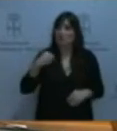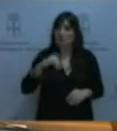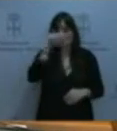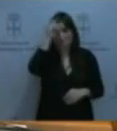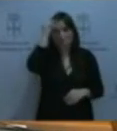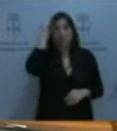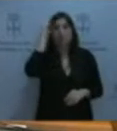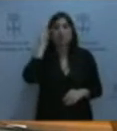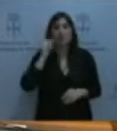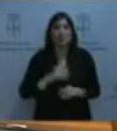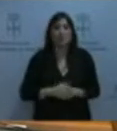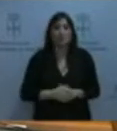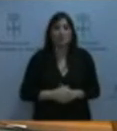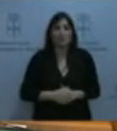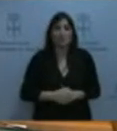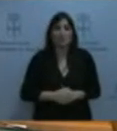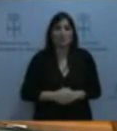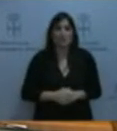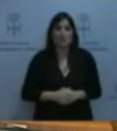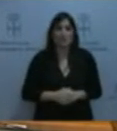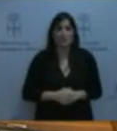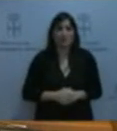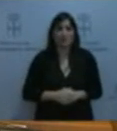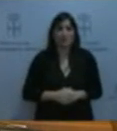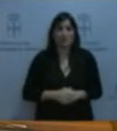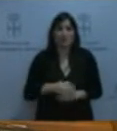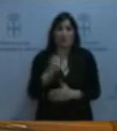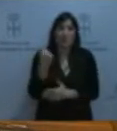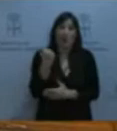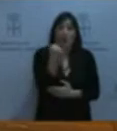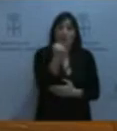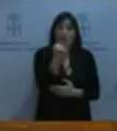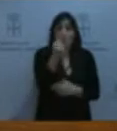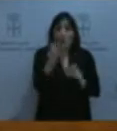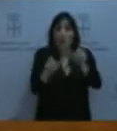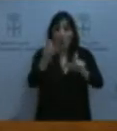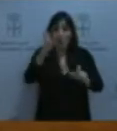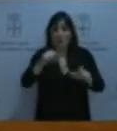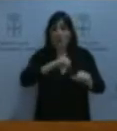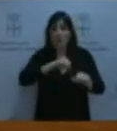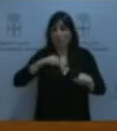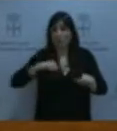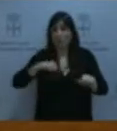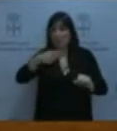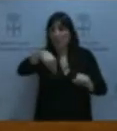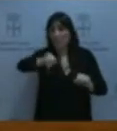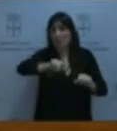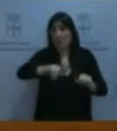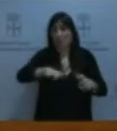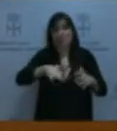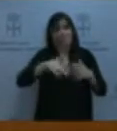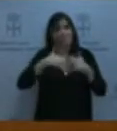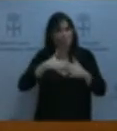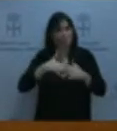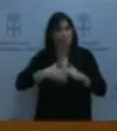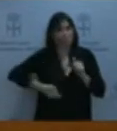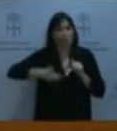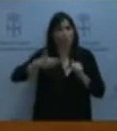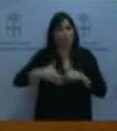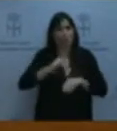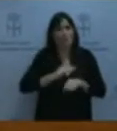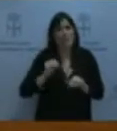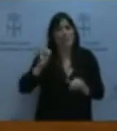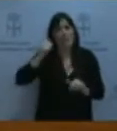El apoyo a los autónomos, que son uno de los principales motores de creación de riqueza y empleo en nuestro país, va en el ADN